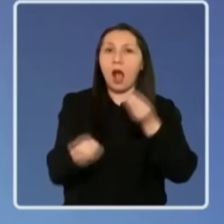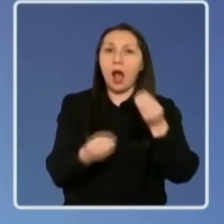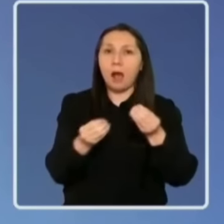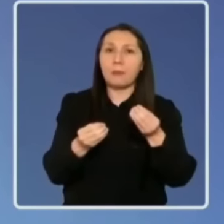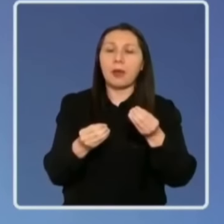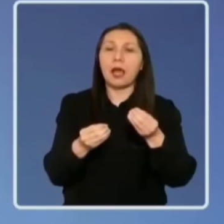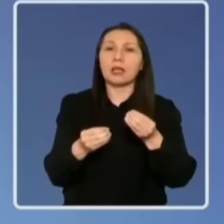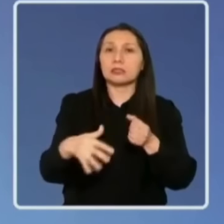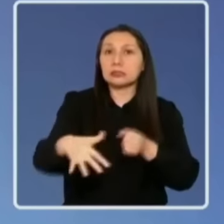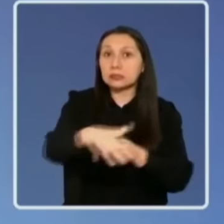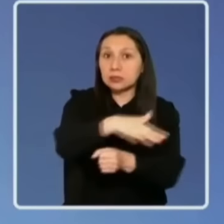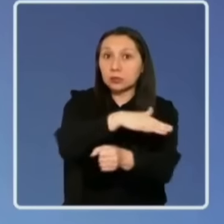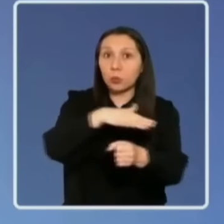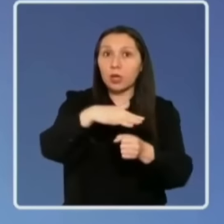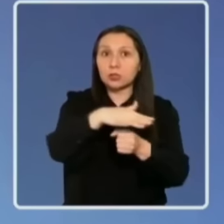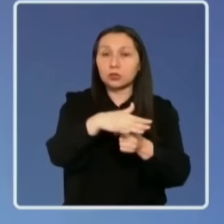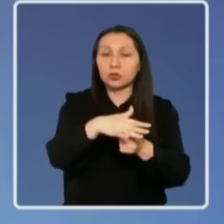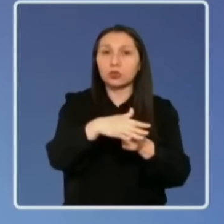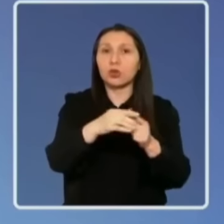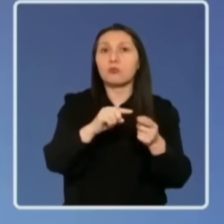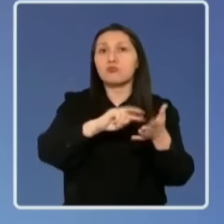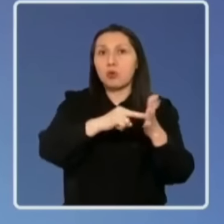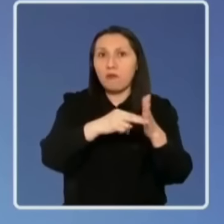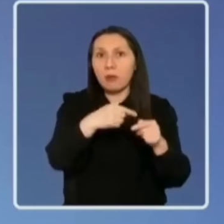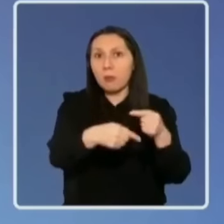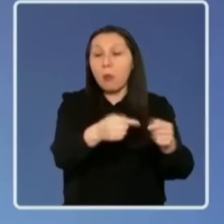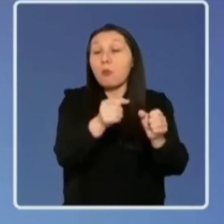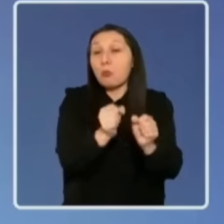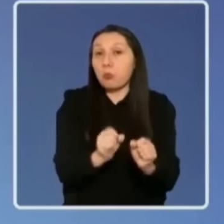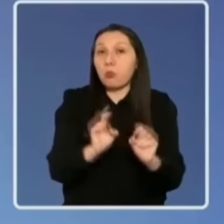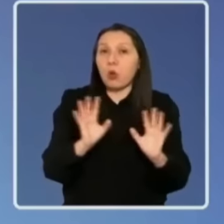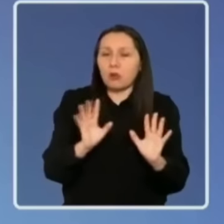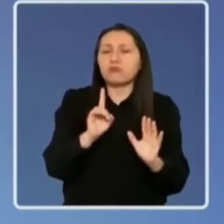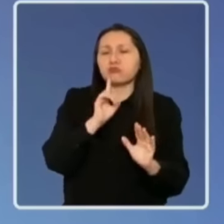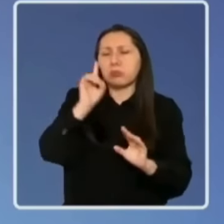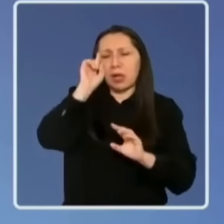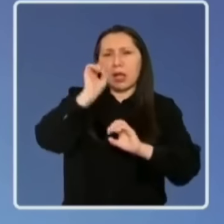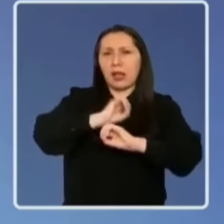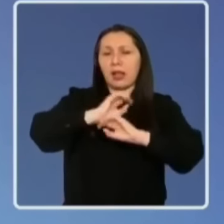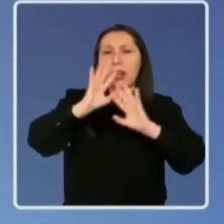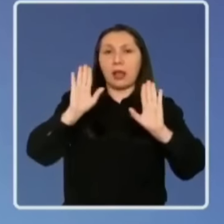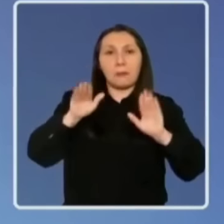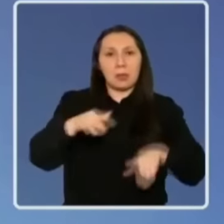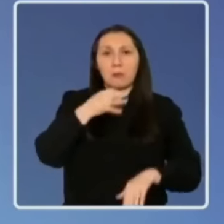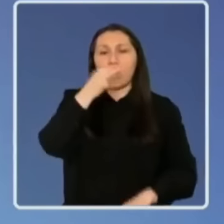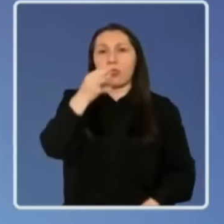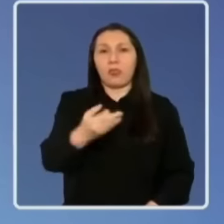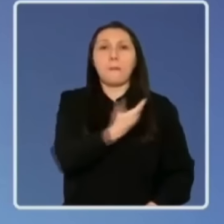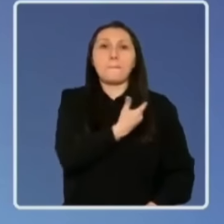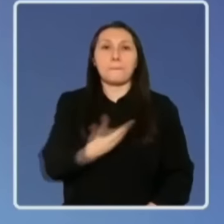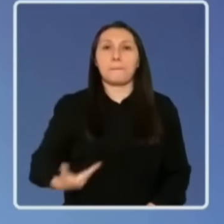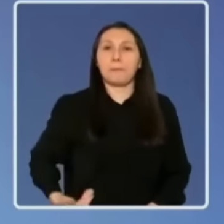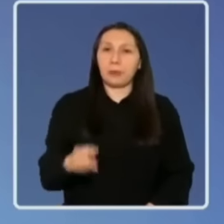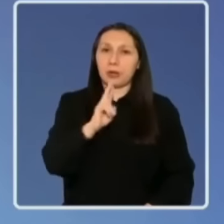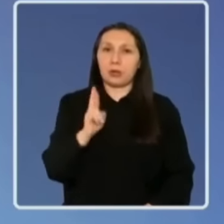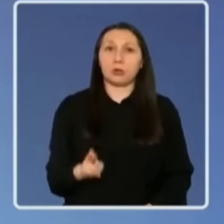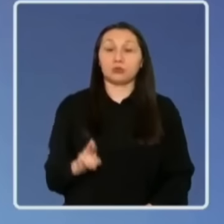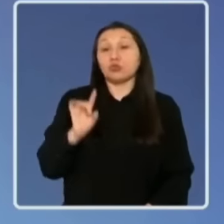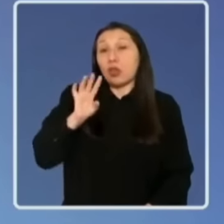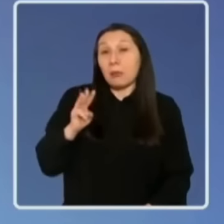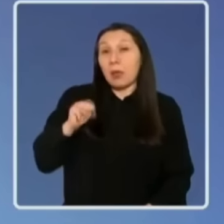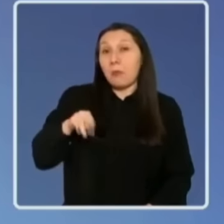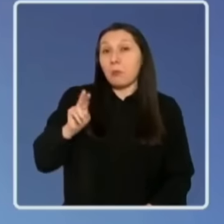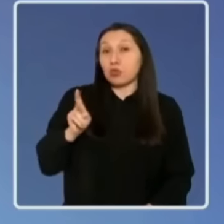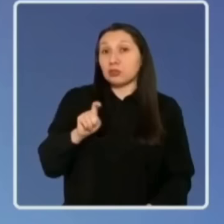de los hechos y también tiene perfectamente claro, tal como lo dicho el Presidente de la República, que no solo en el caso de Manuel